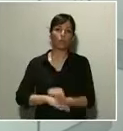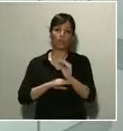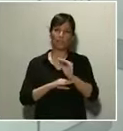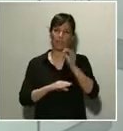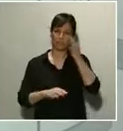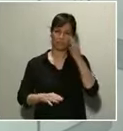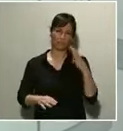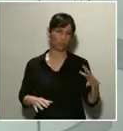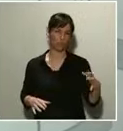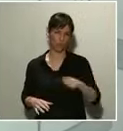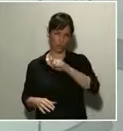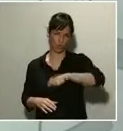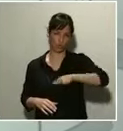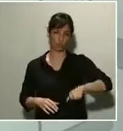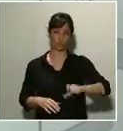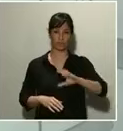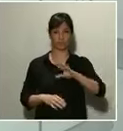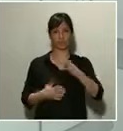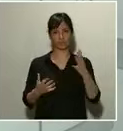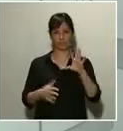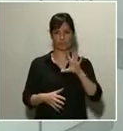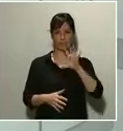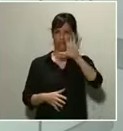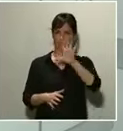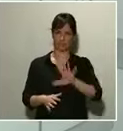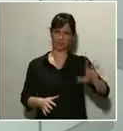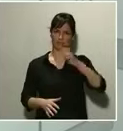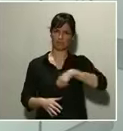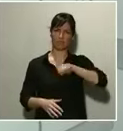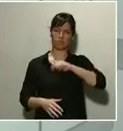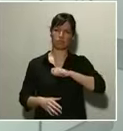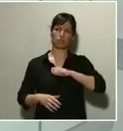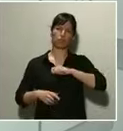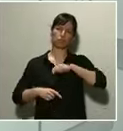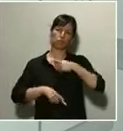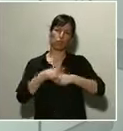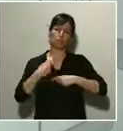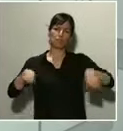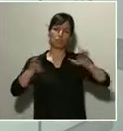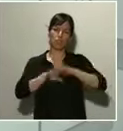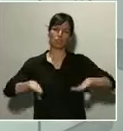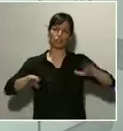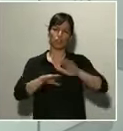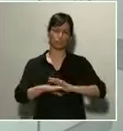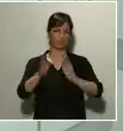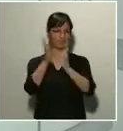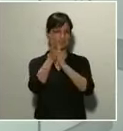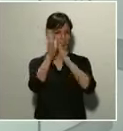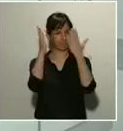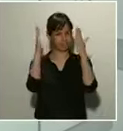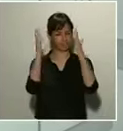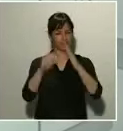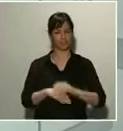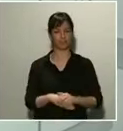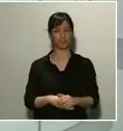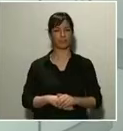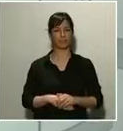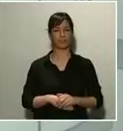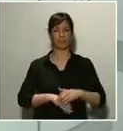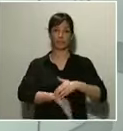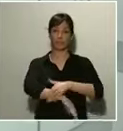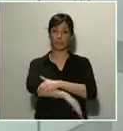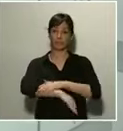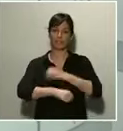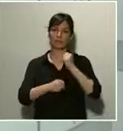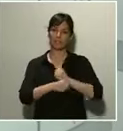lo que el país entero sale a aplaudirles cada noche. Desde el Ministerio estamos trabajando continuamente en desarrollar